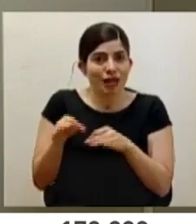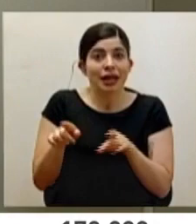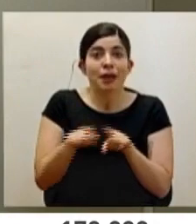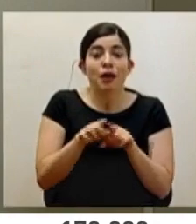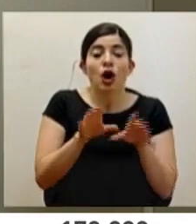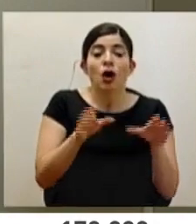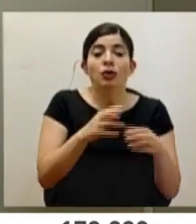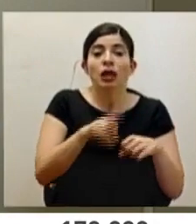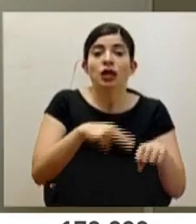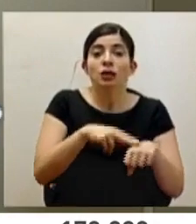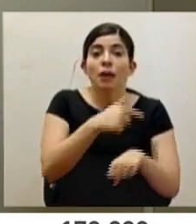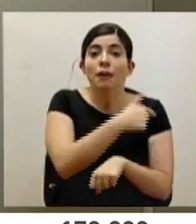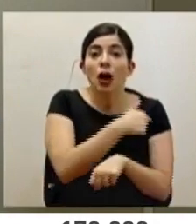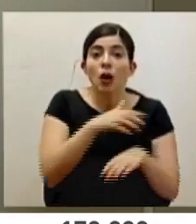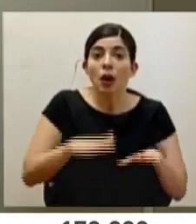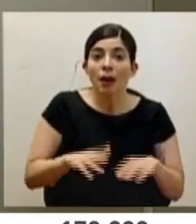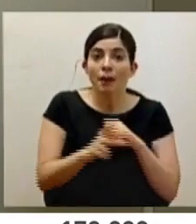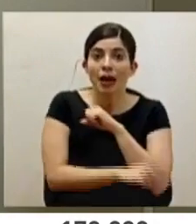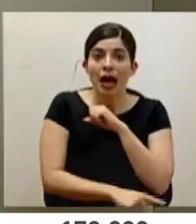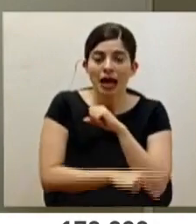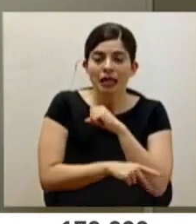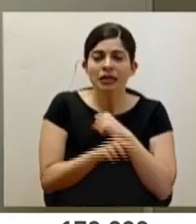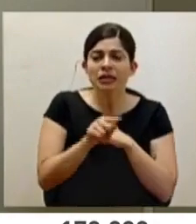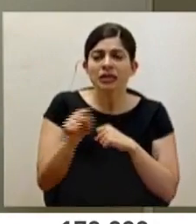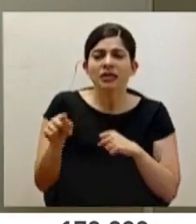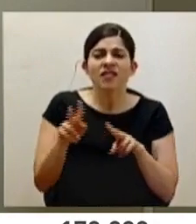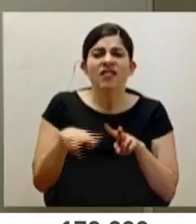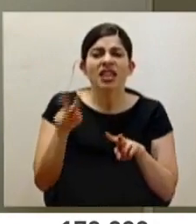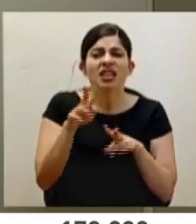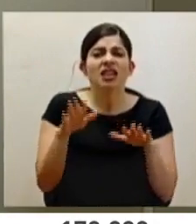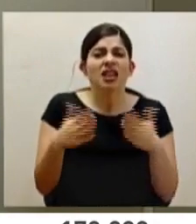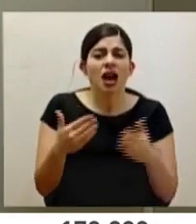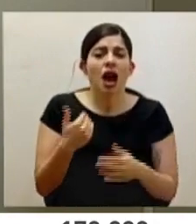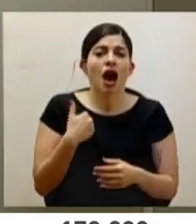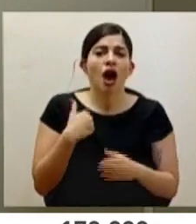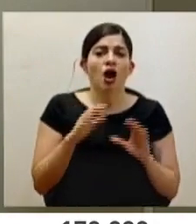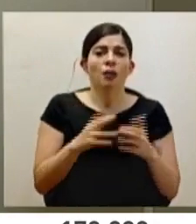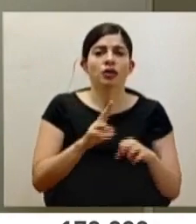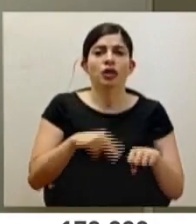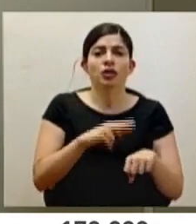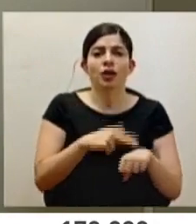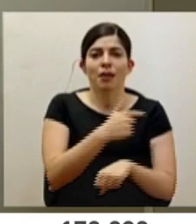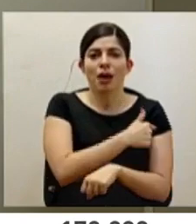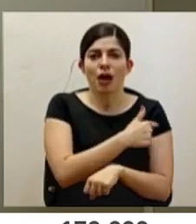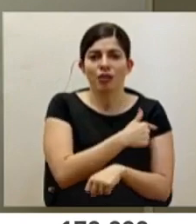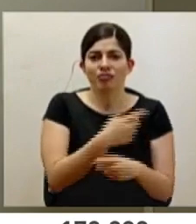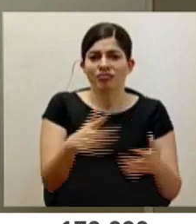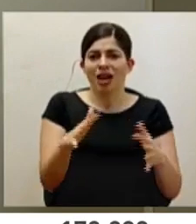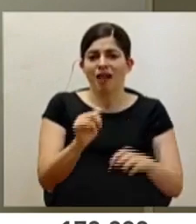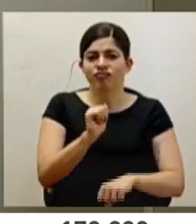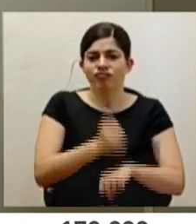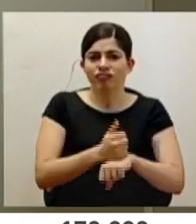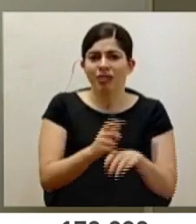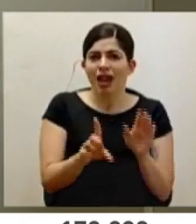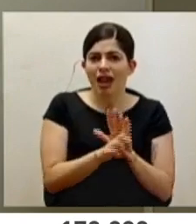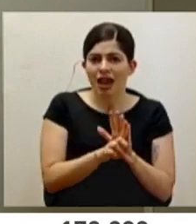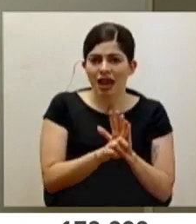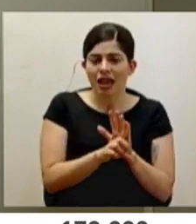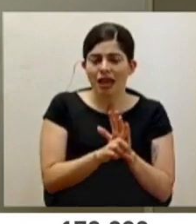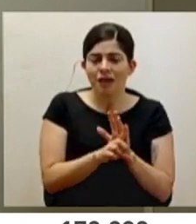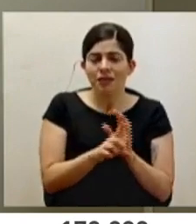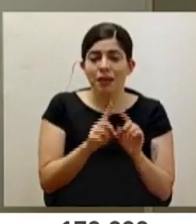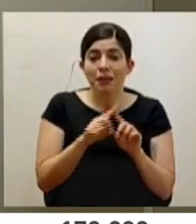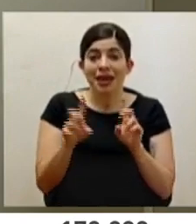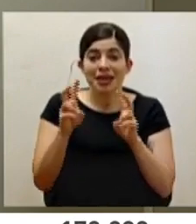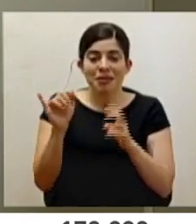Comisión Nacional de Vacunas del país tiene la ventaja de que cuenta con una Comisión Nacional de Vacunas que está establecida por ley. El asunto